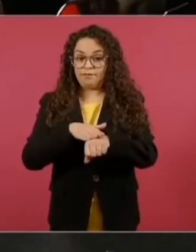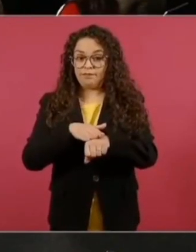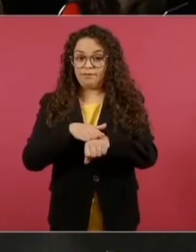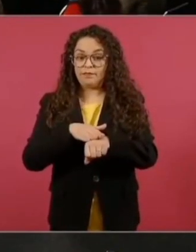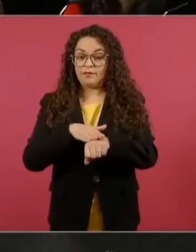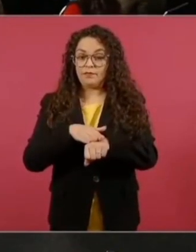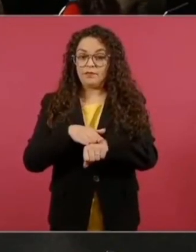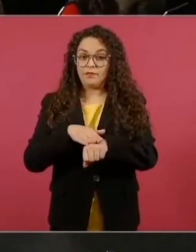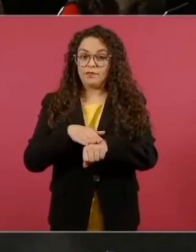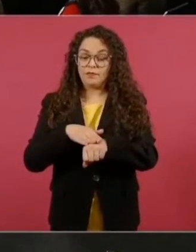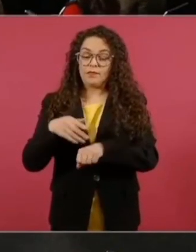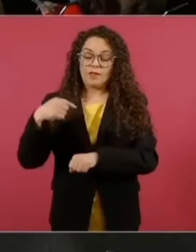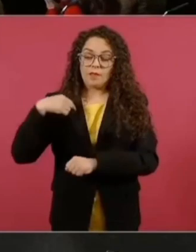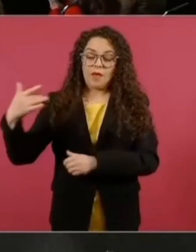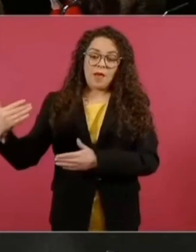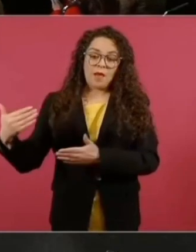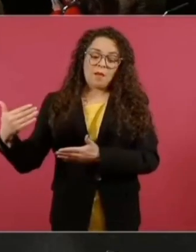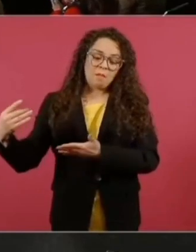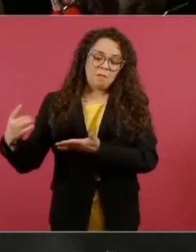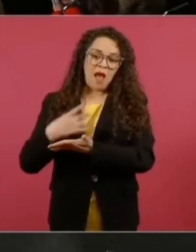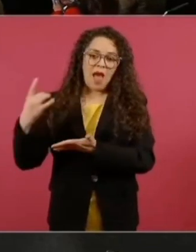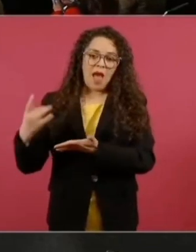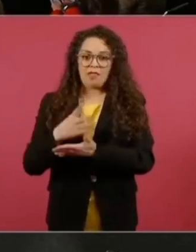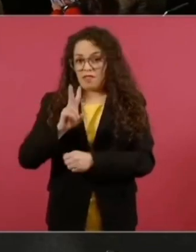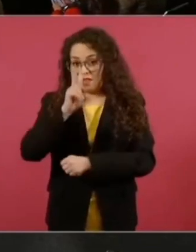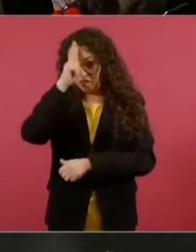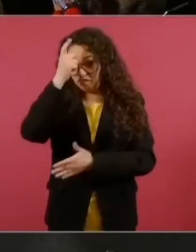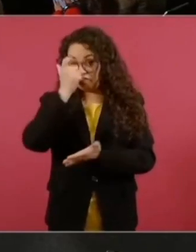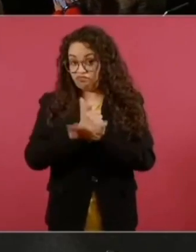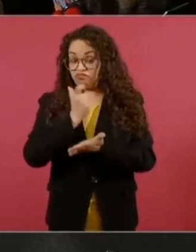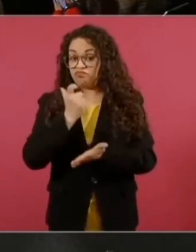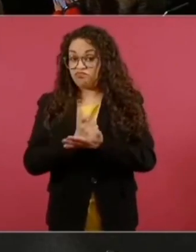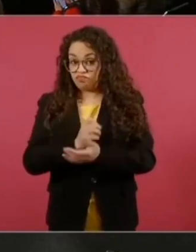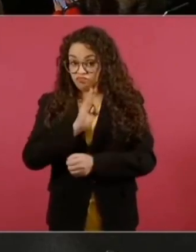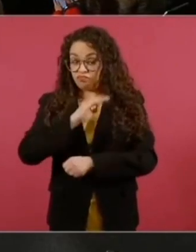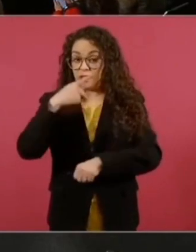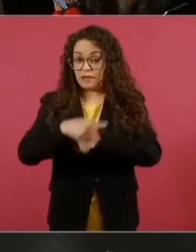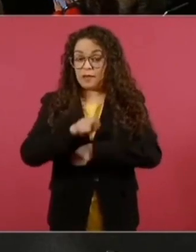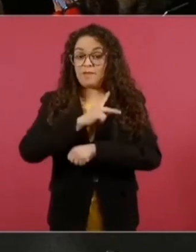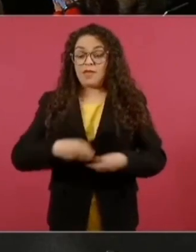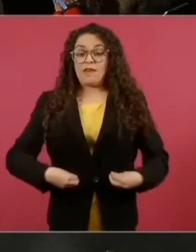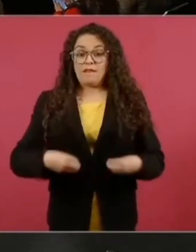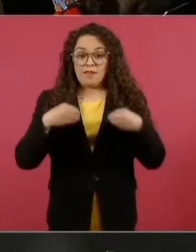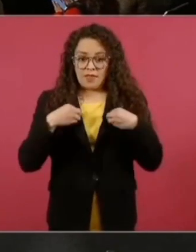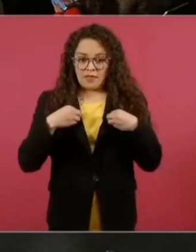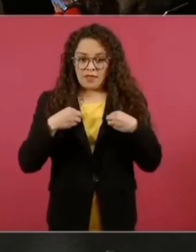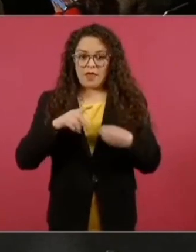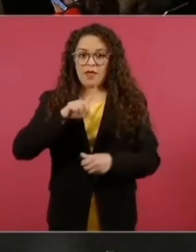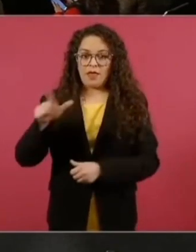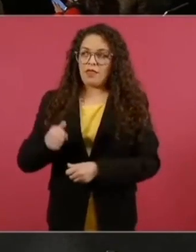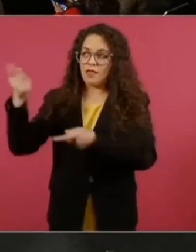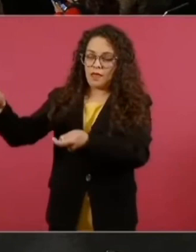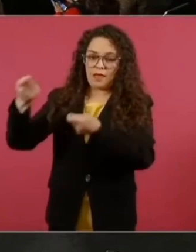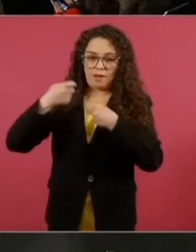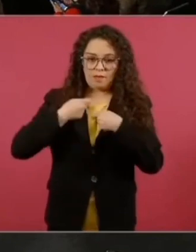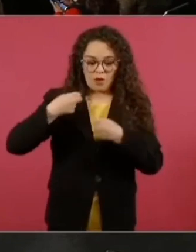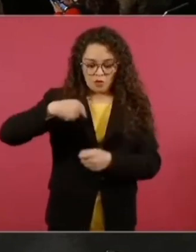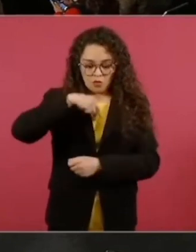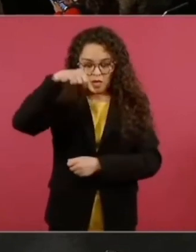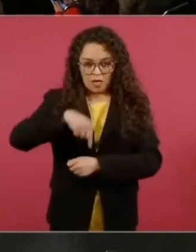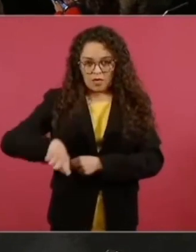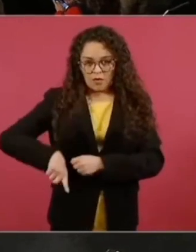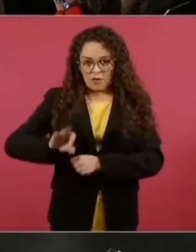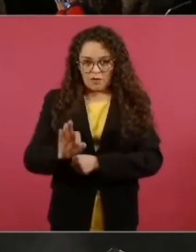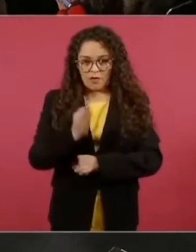amenazas, haber recibido amenazas, incluso había hecho una solicitud acá al gobierno federal, se le contestó que sí,